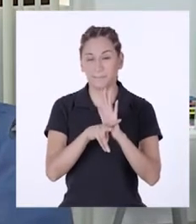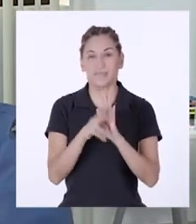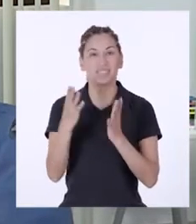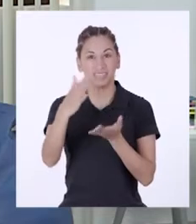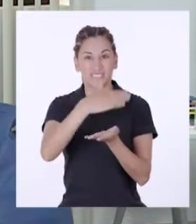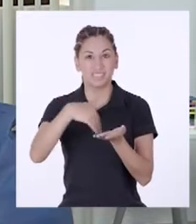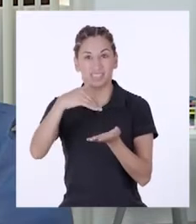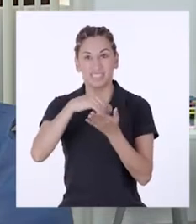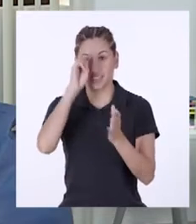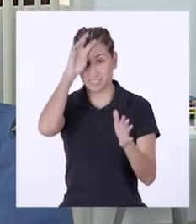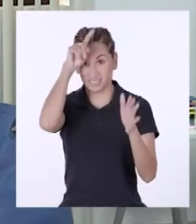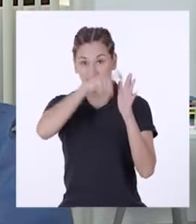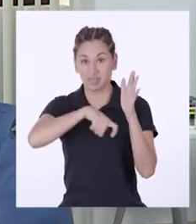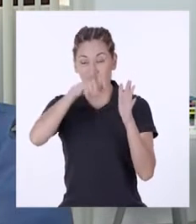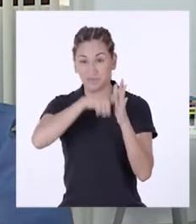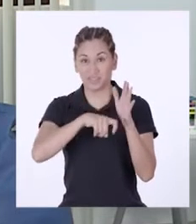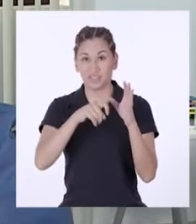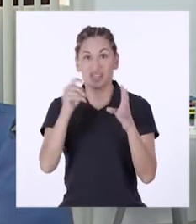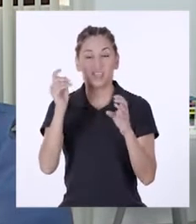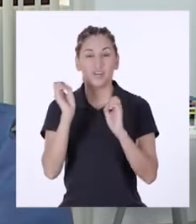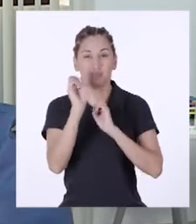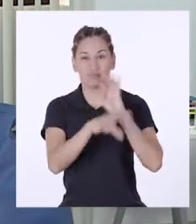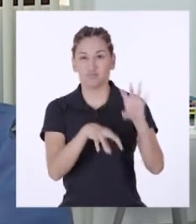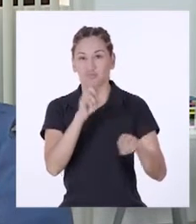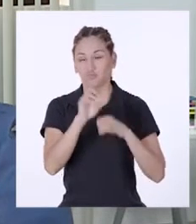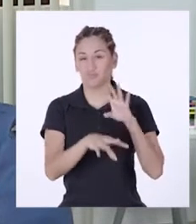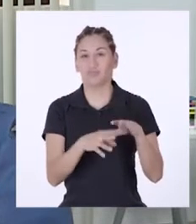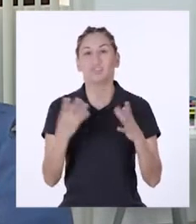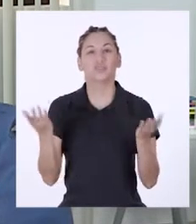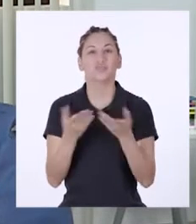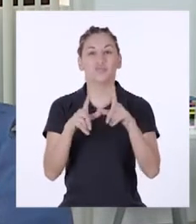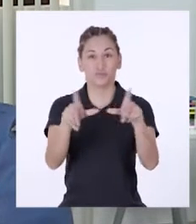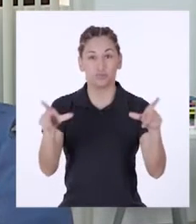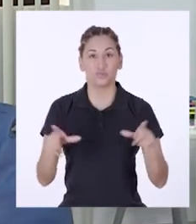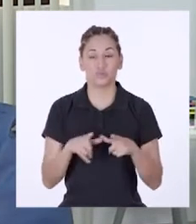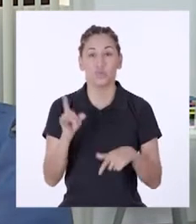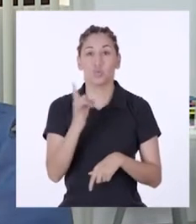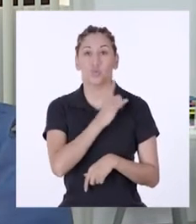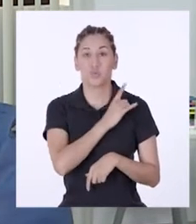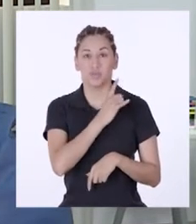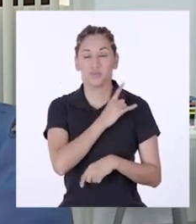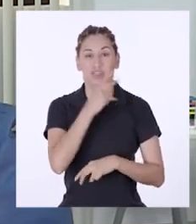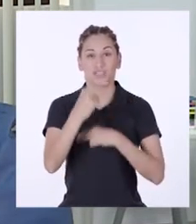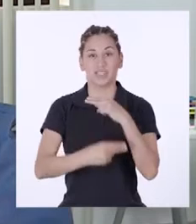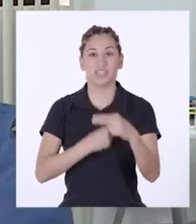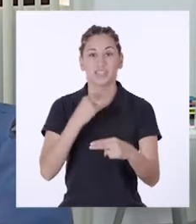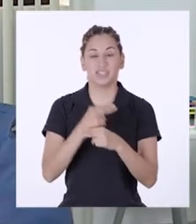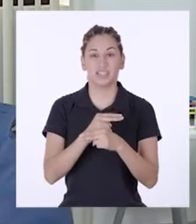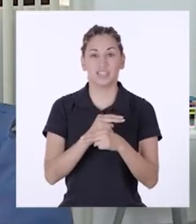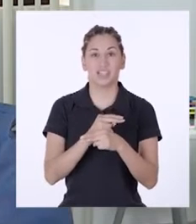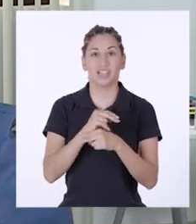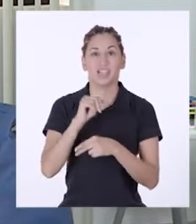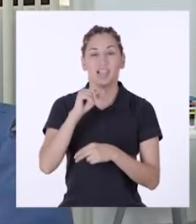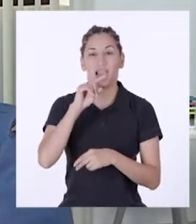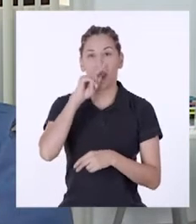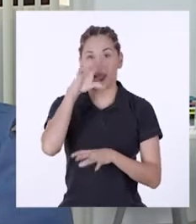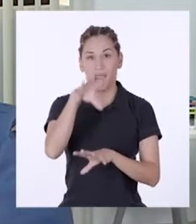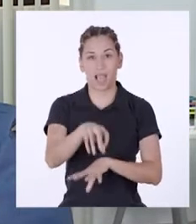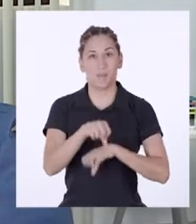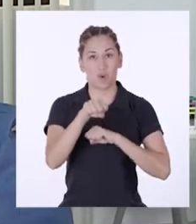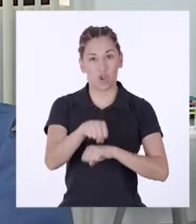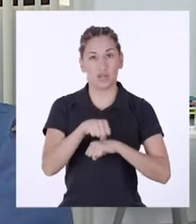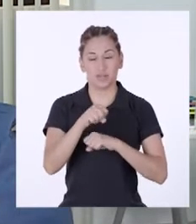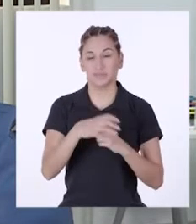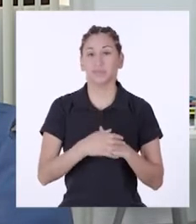Centro Modelo de Tratamiento de Residuos ubicado en la Universidad Nacional Agraria La Molina